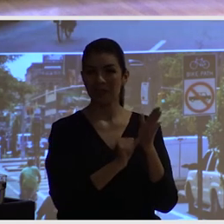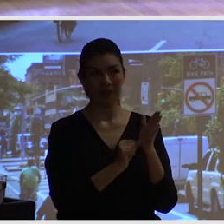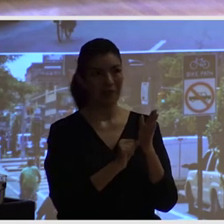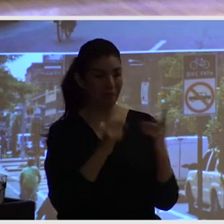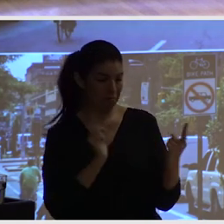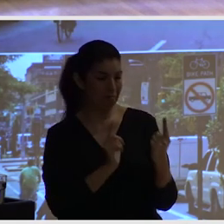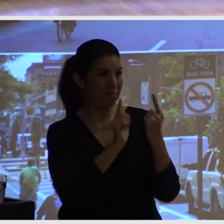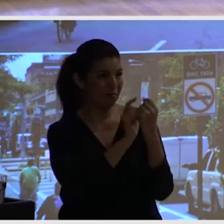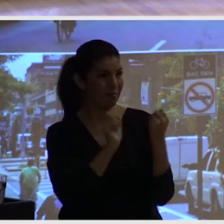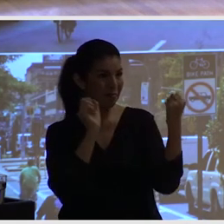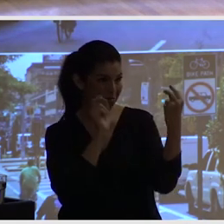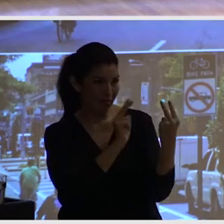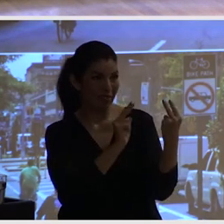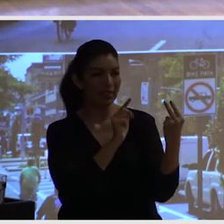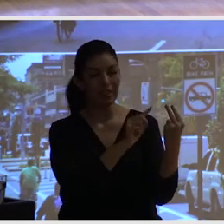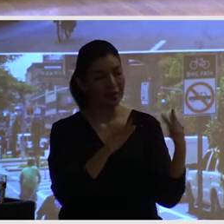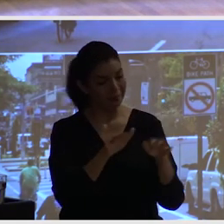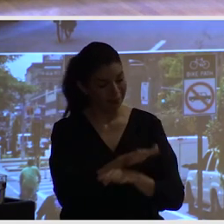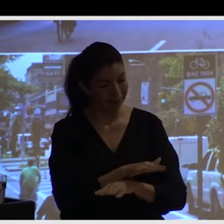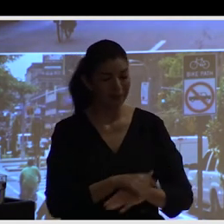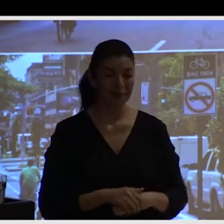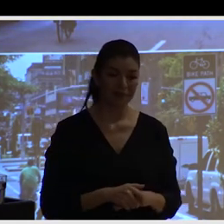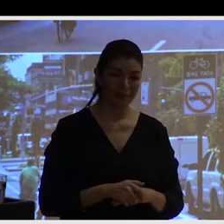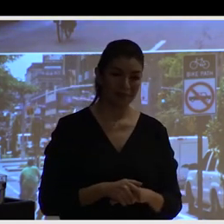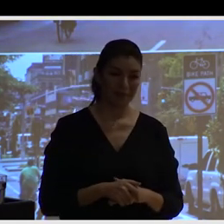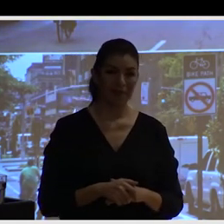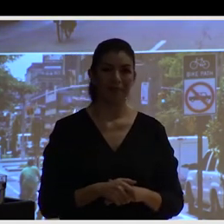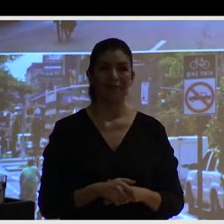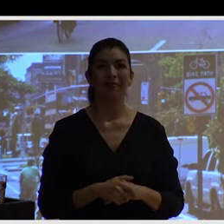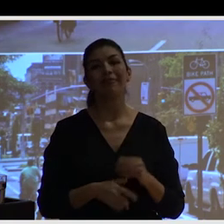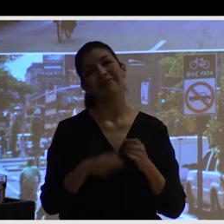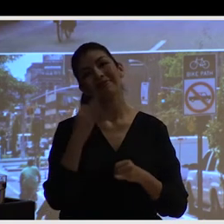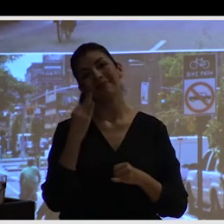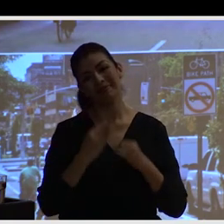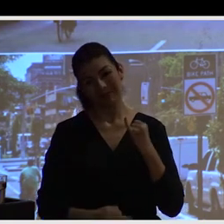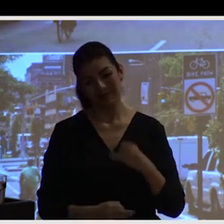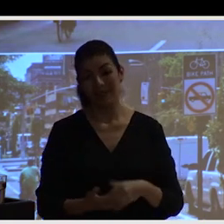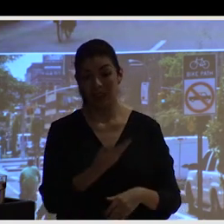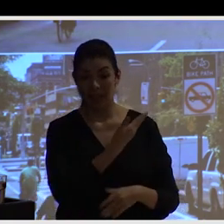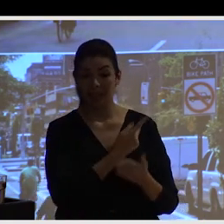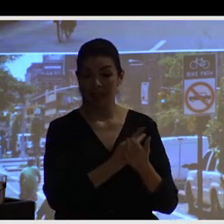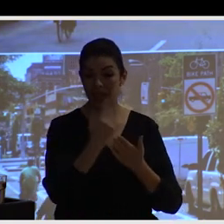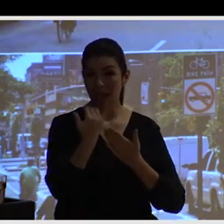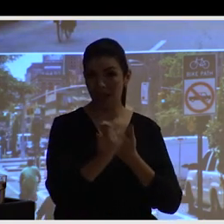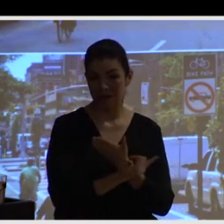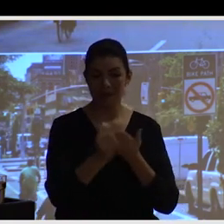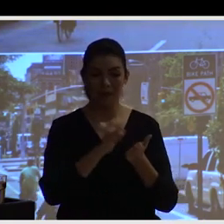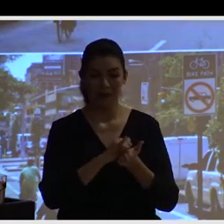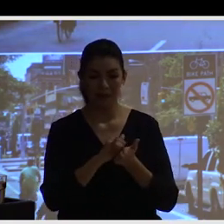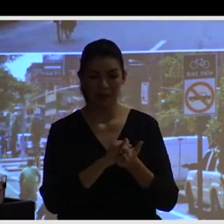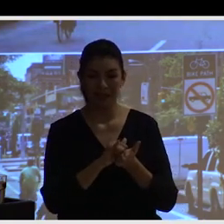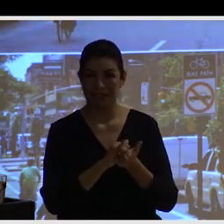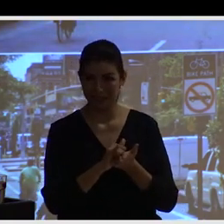y para acabar el proyecto de Broadway este es el trabajo de inserción de los carriles